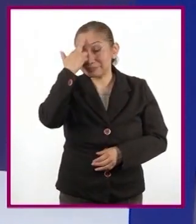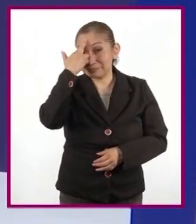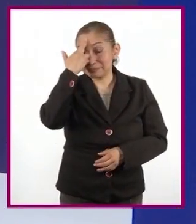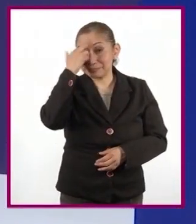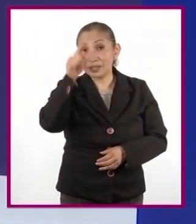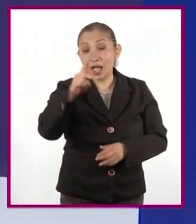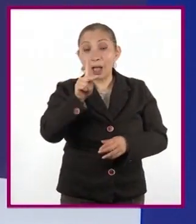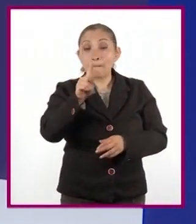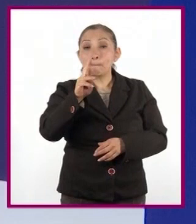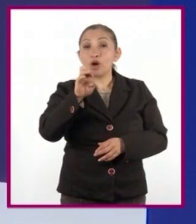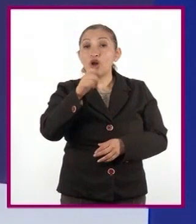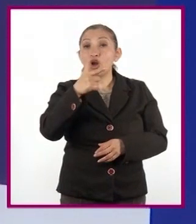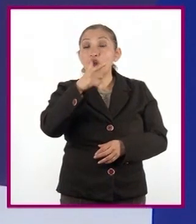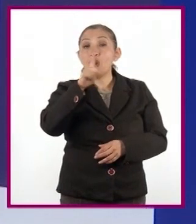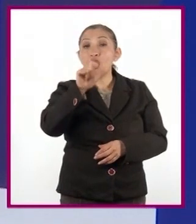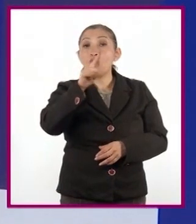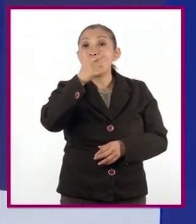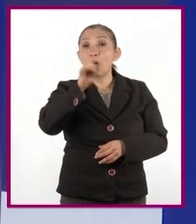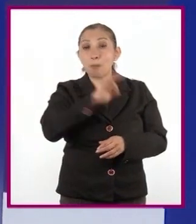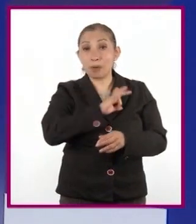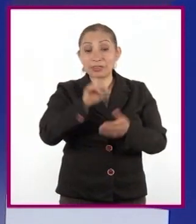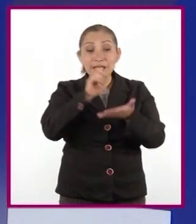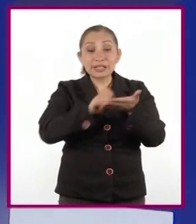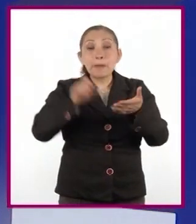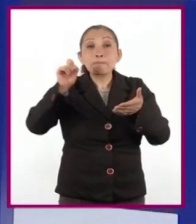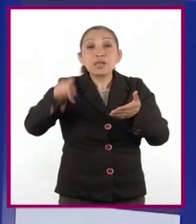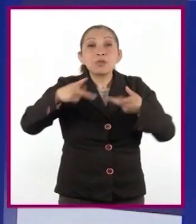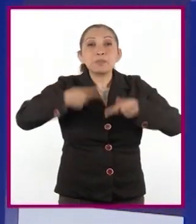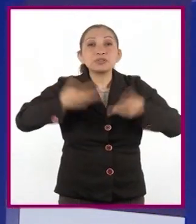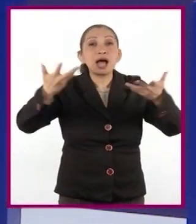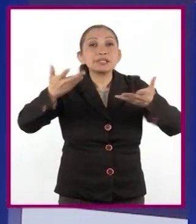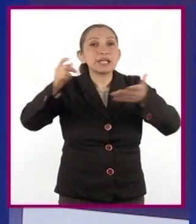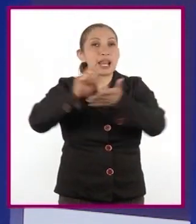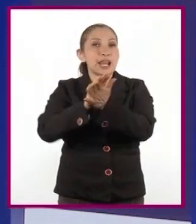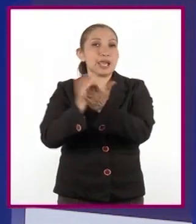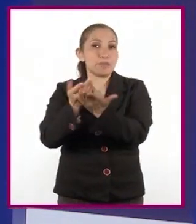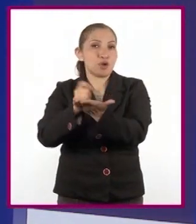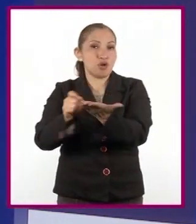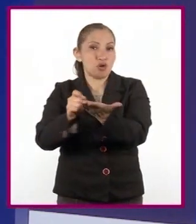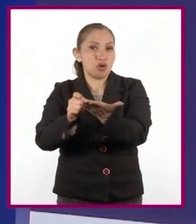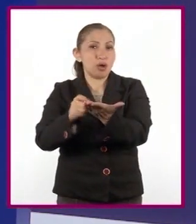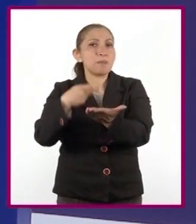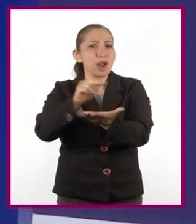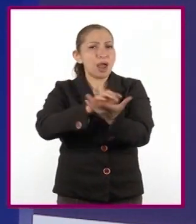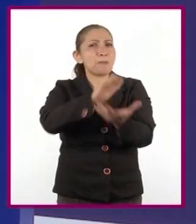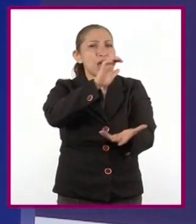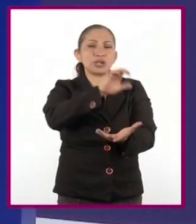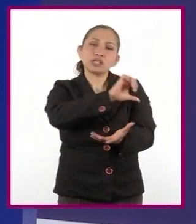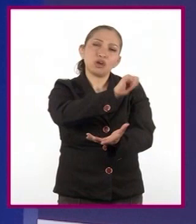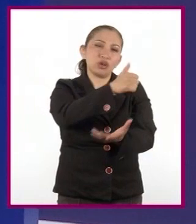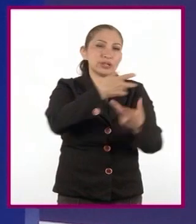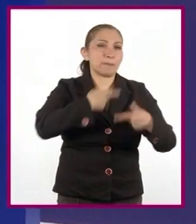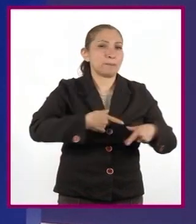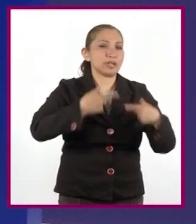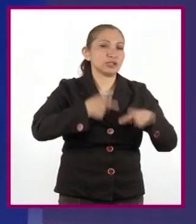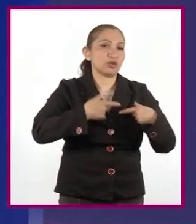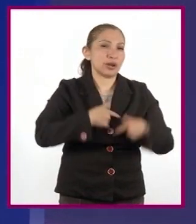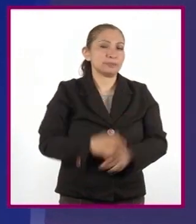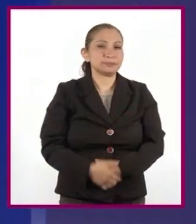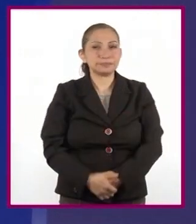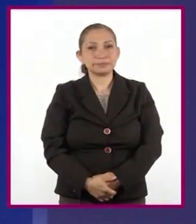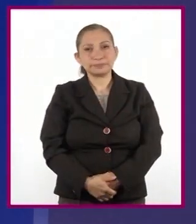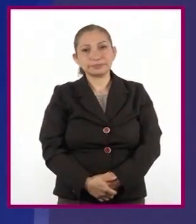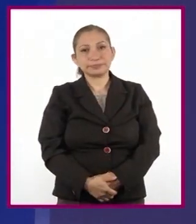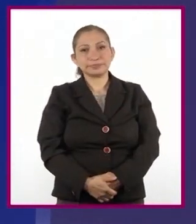que el prólogo puede ser escrito por el mismo autor de la obra pero la mayoría de las veces es escrito por otro